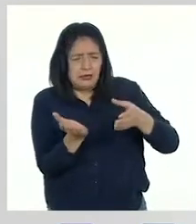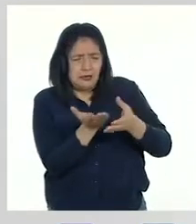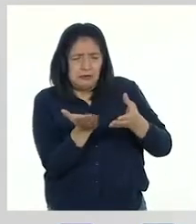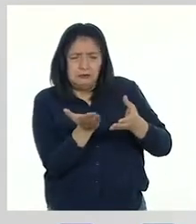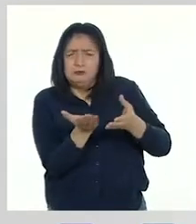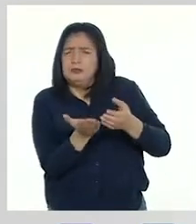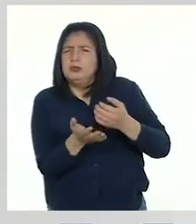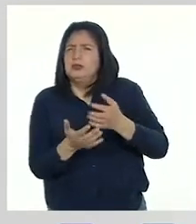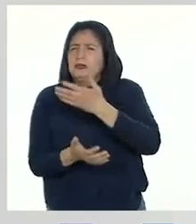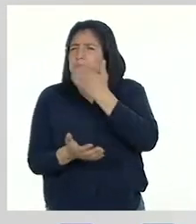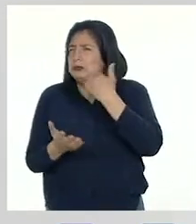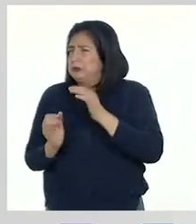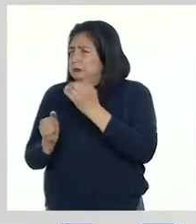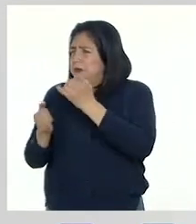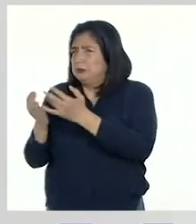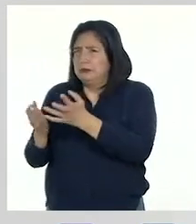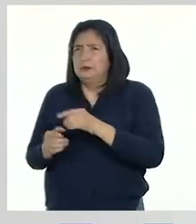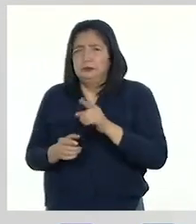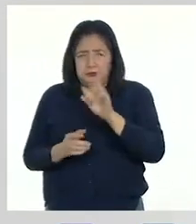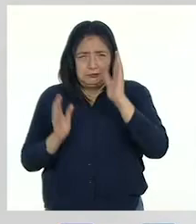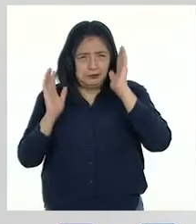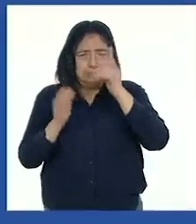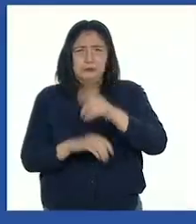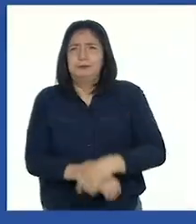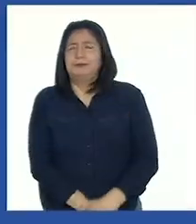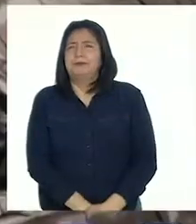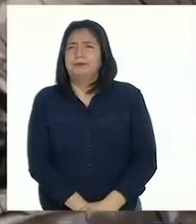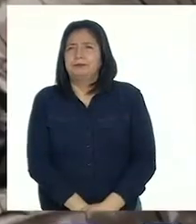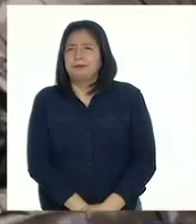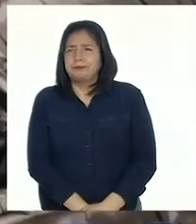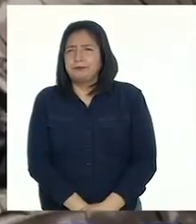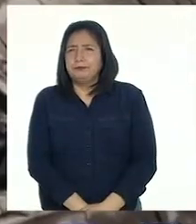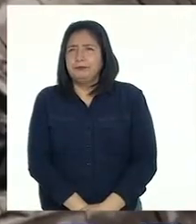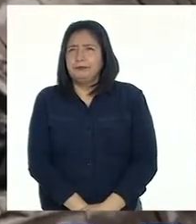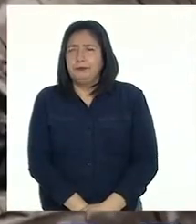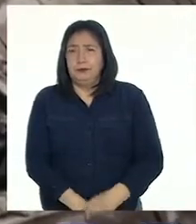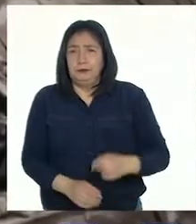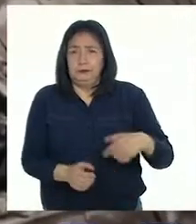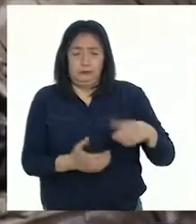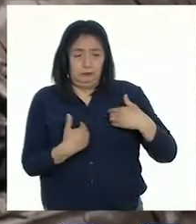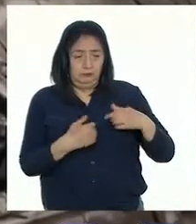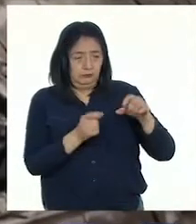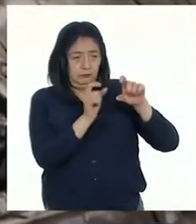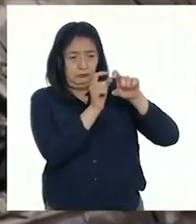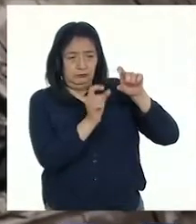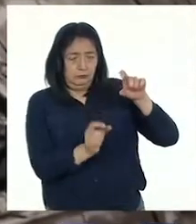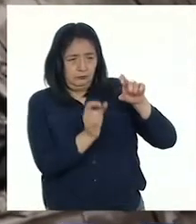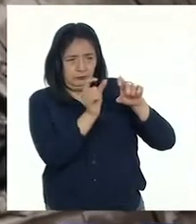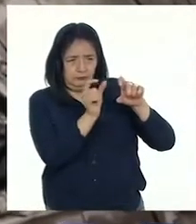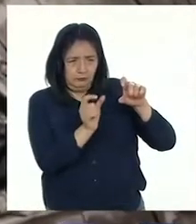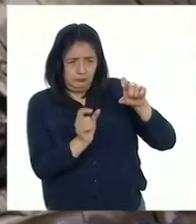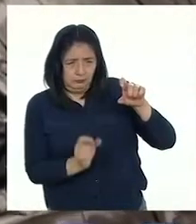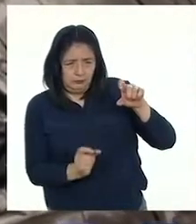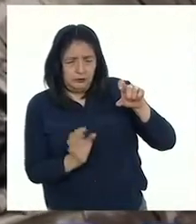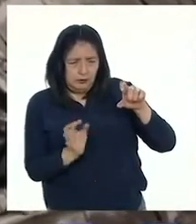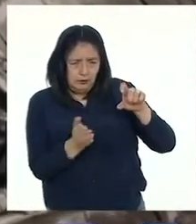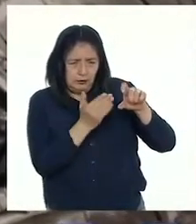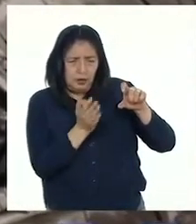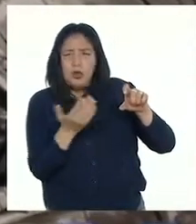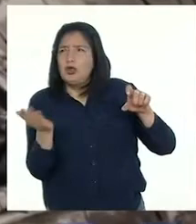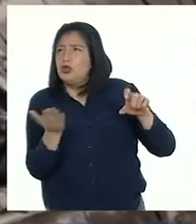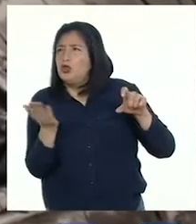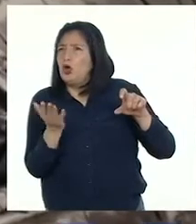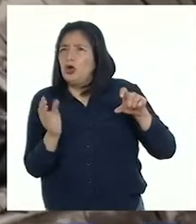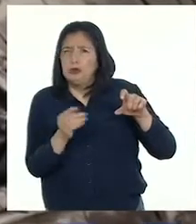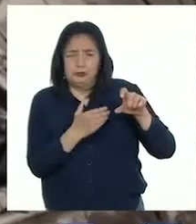o tu mejor producción? Vamos a escucharlo. Poner separadores me permitió ubicar un trabajo y saber dónde